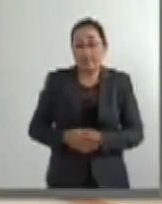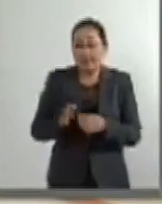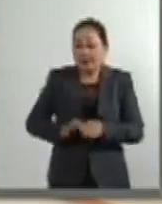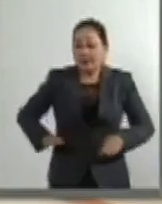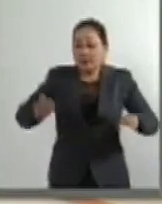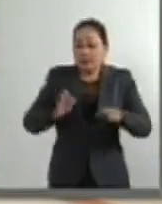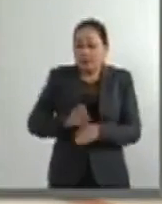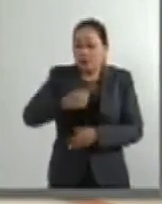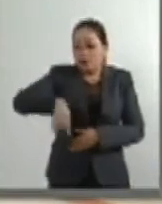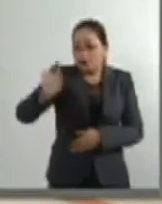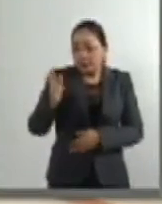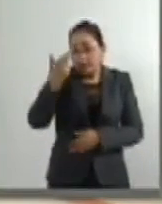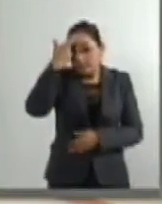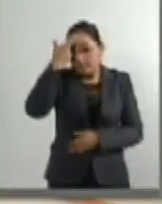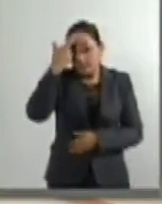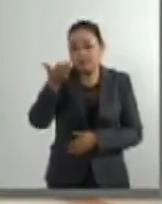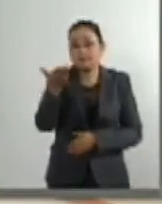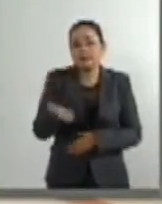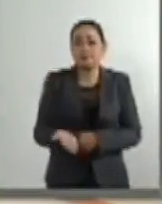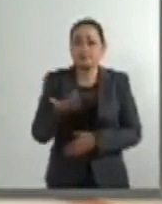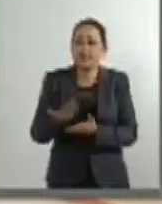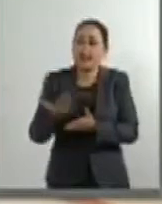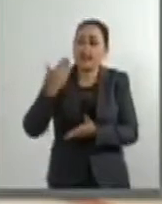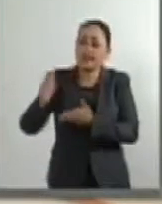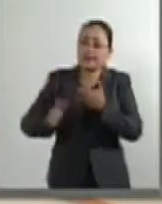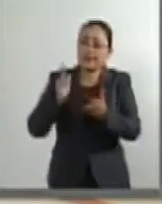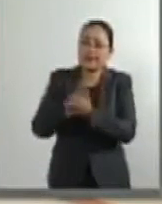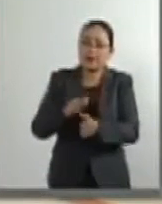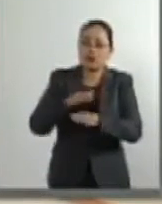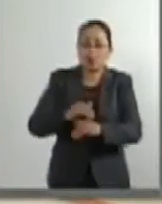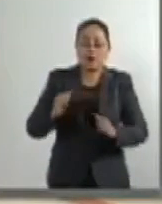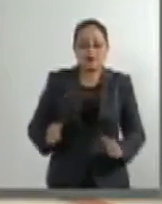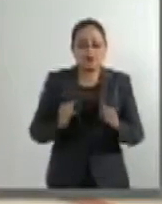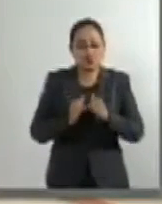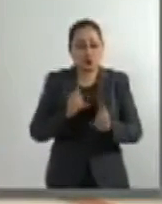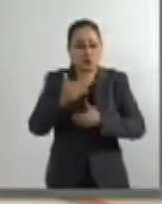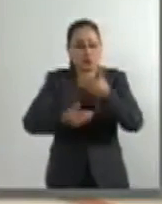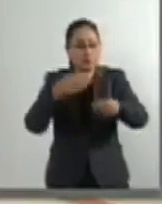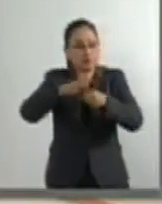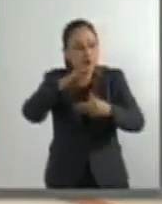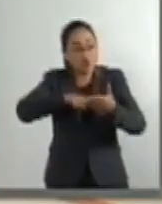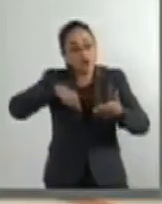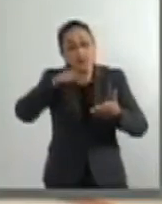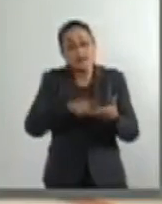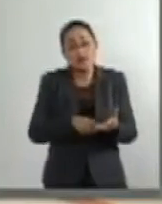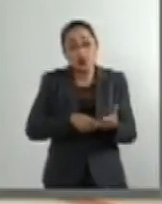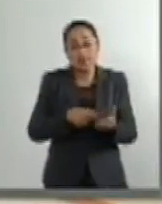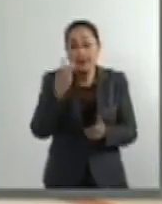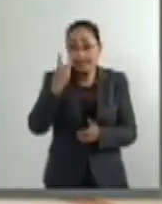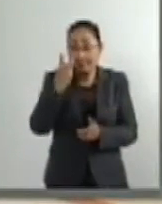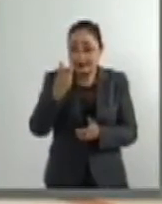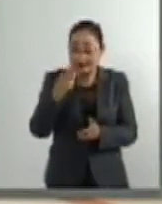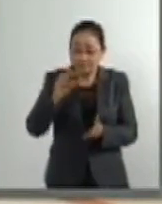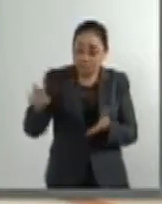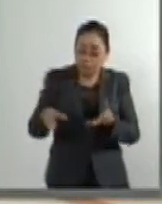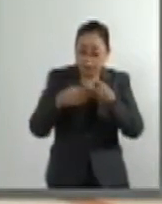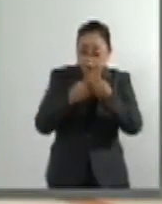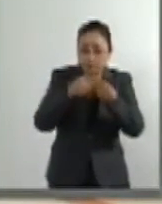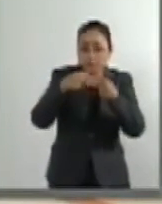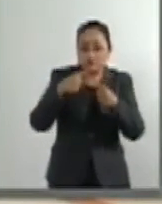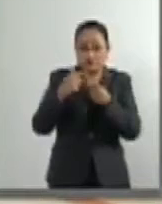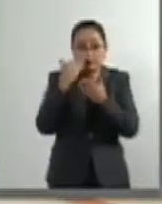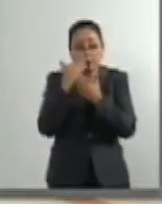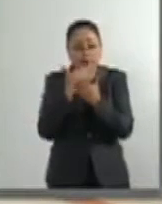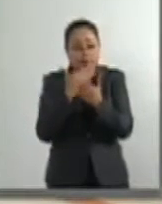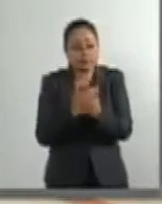recordar que cuando se expidió la Ley General de Instituciones y Procedimientos Electorales, la reforma y adición a diversas